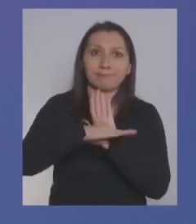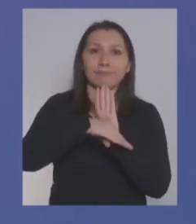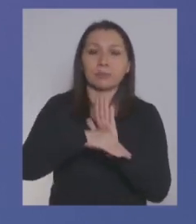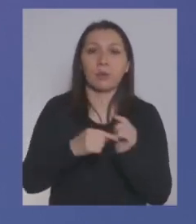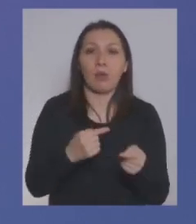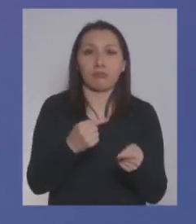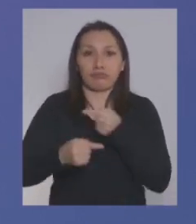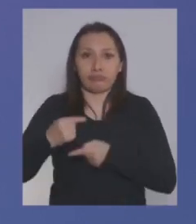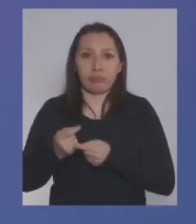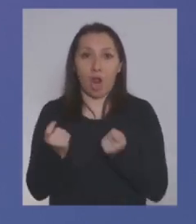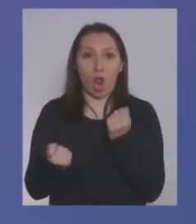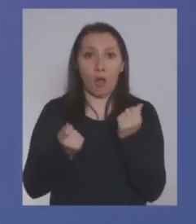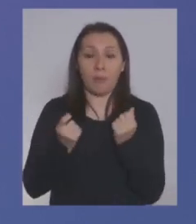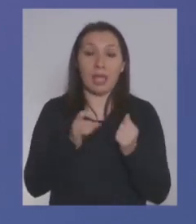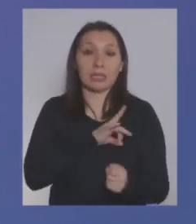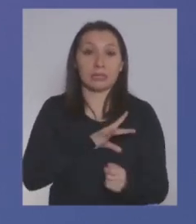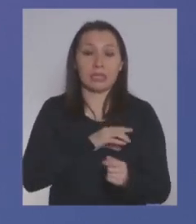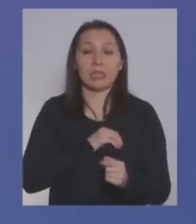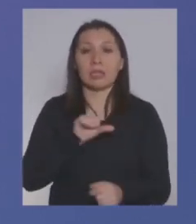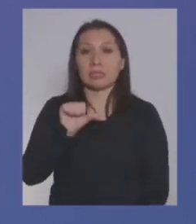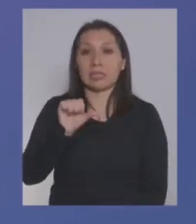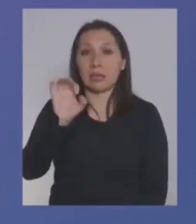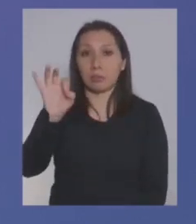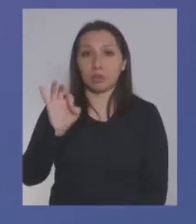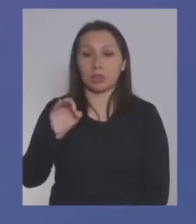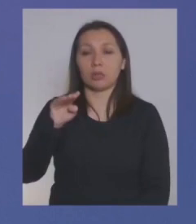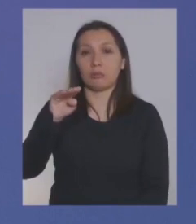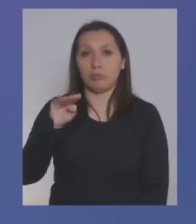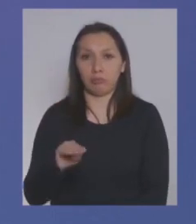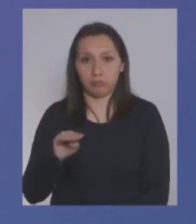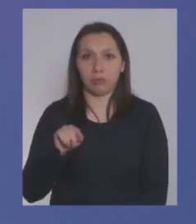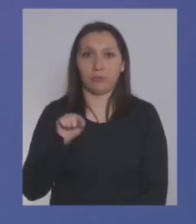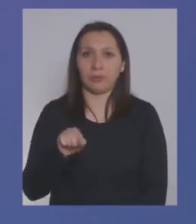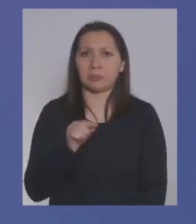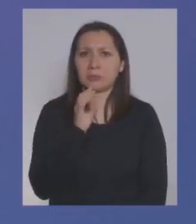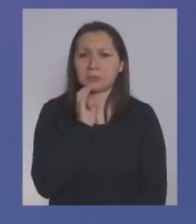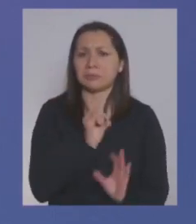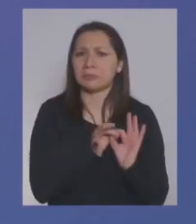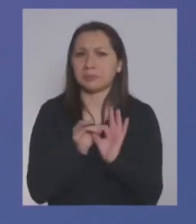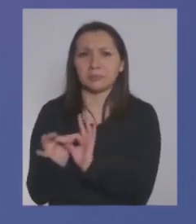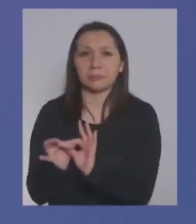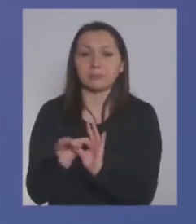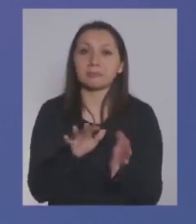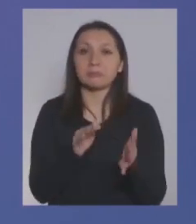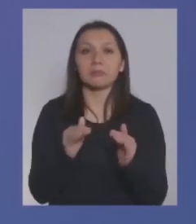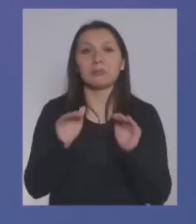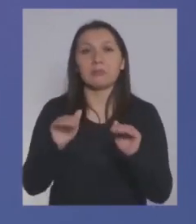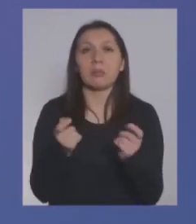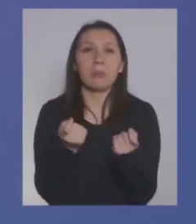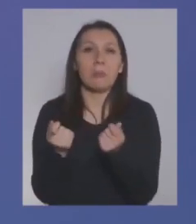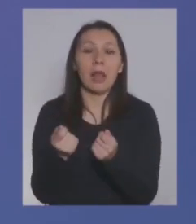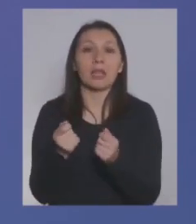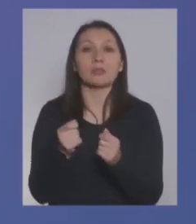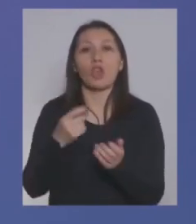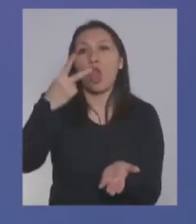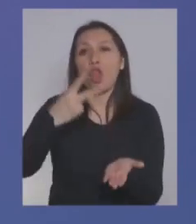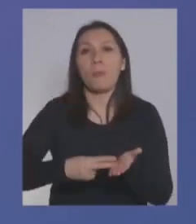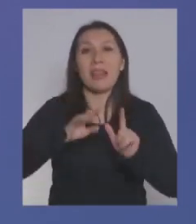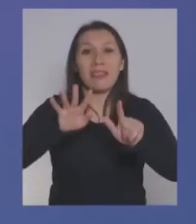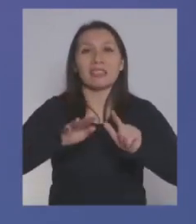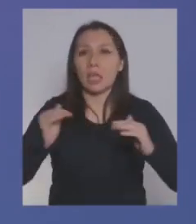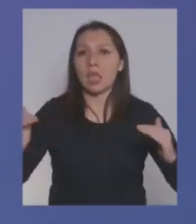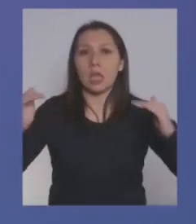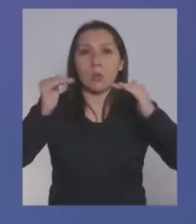retroceso de la economía en torno al 6% esto quiere decir que vamos a estar como en el mismo nivel que el año 2017